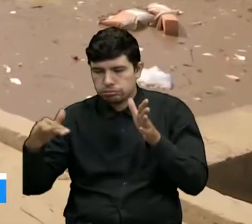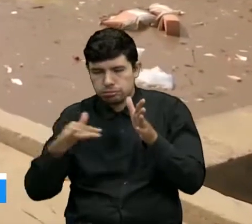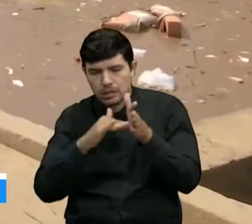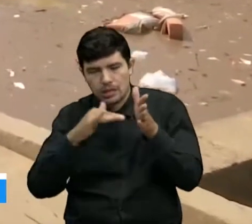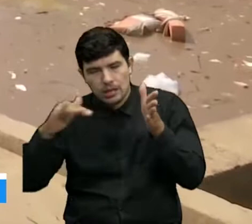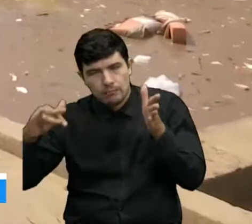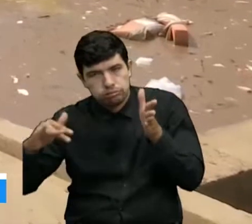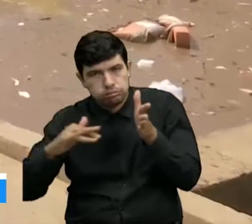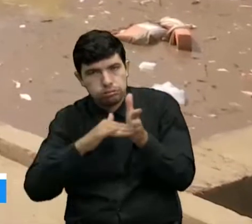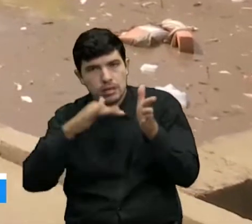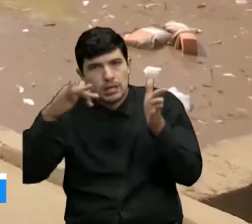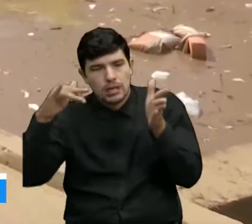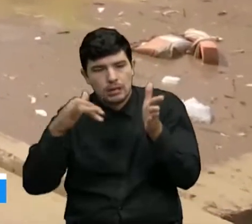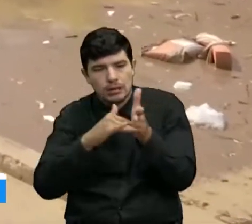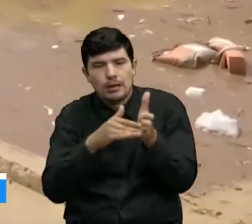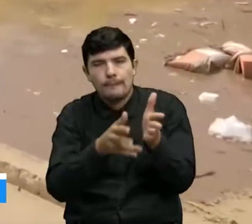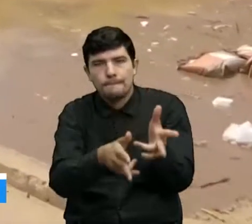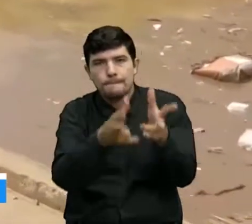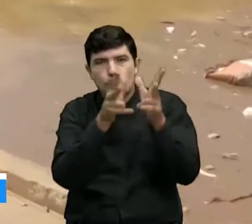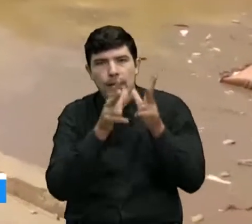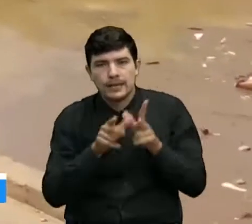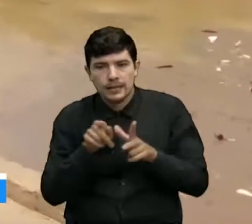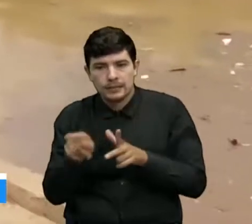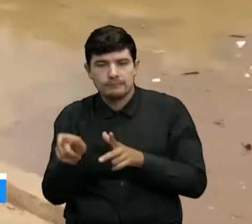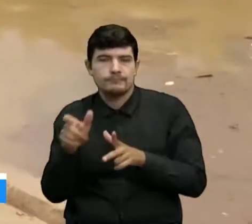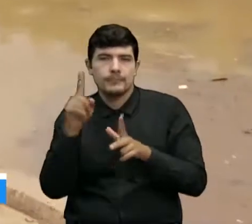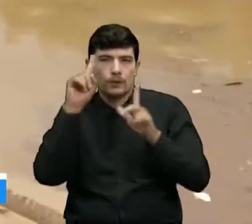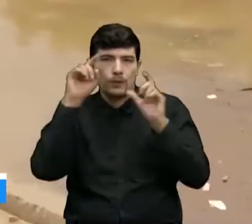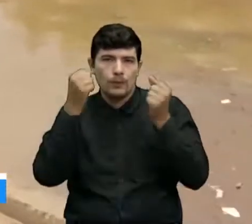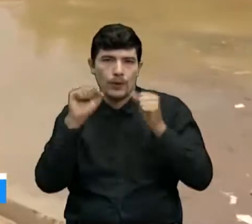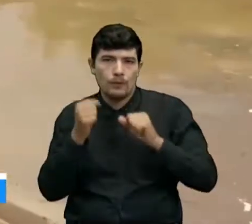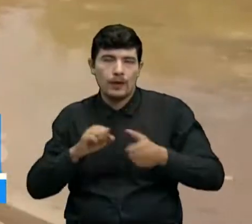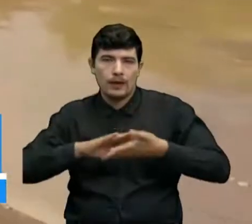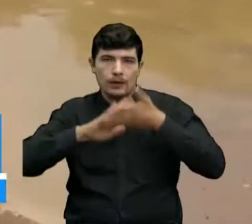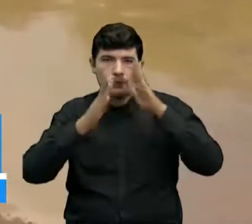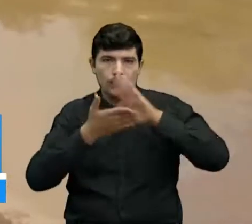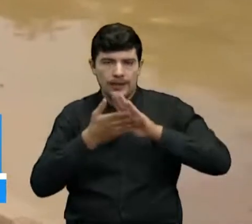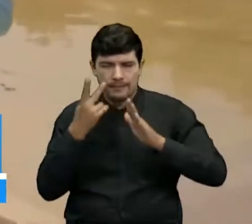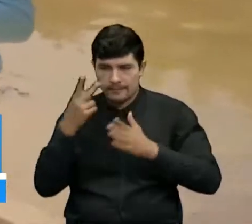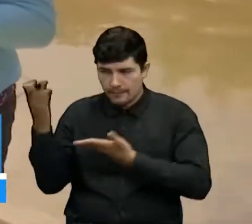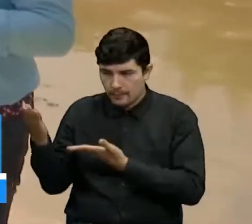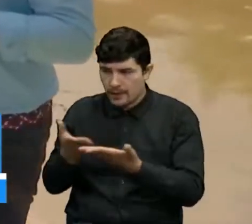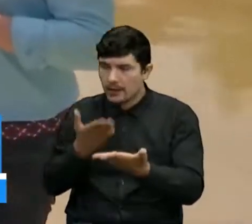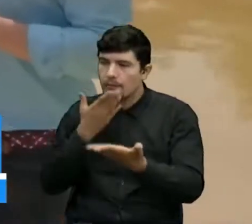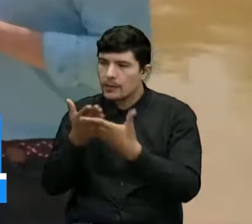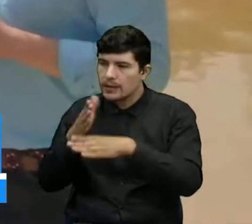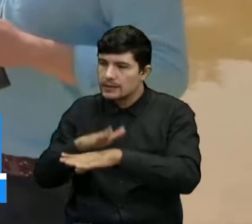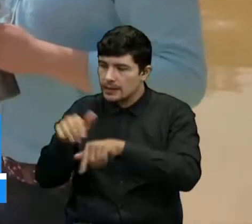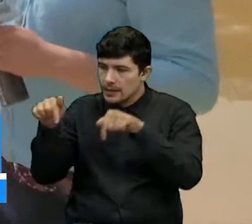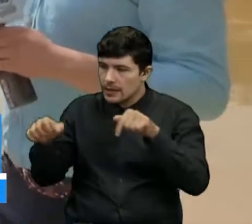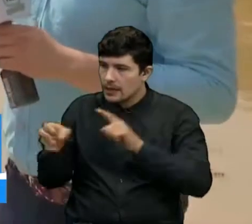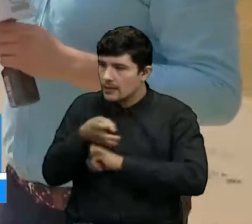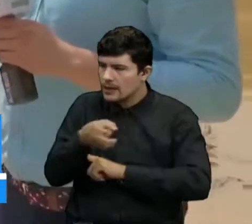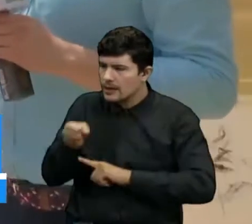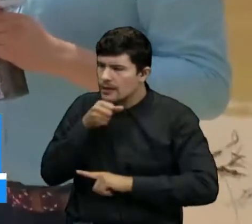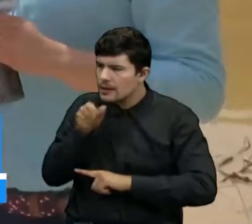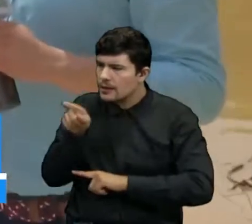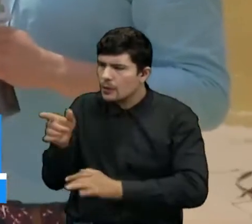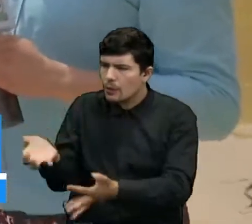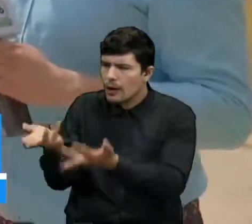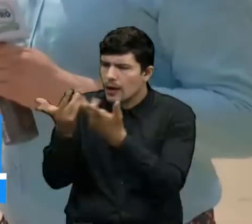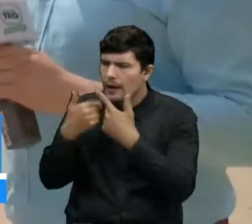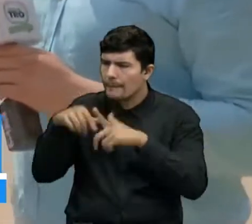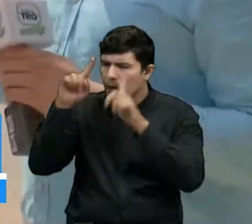Juan Felipe Arias, que es habitante del barrio de esta ciudad. Don Juan Felipe, bienvenido a Oriente Noticias y cuéntenos cuál es la preocupación que se genera